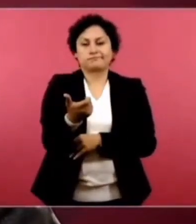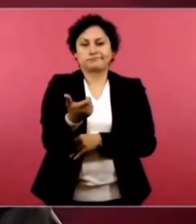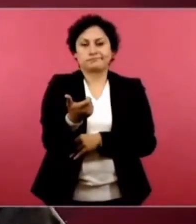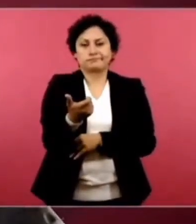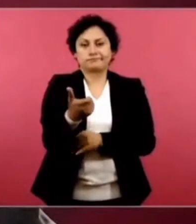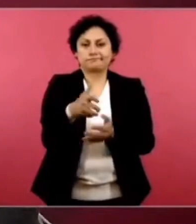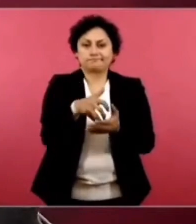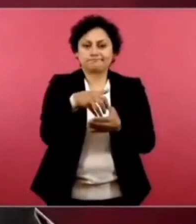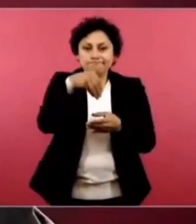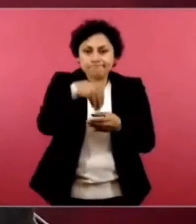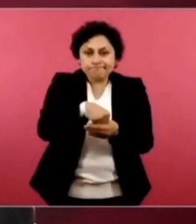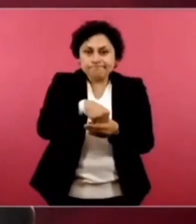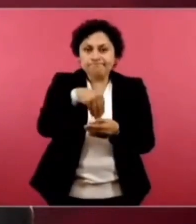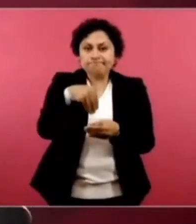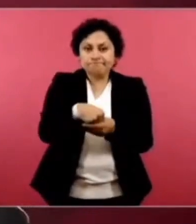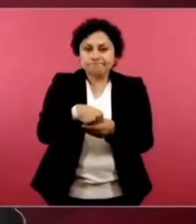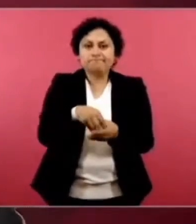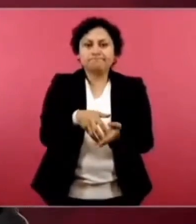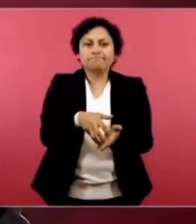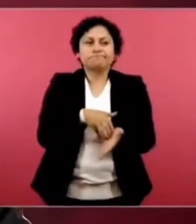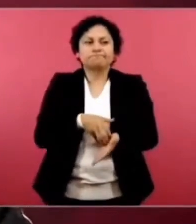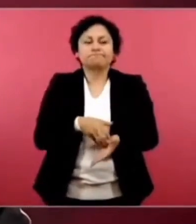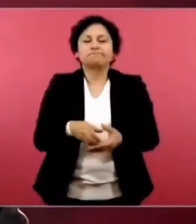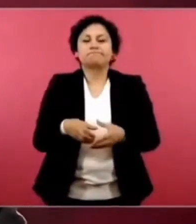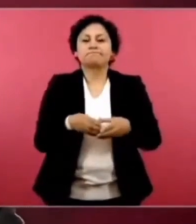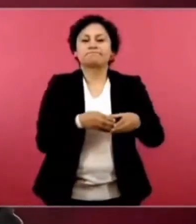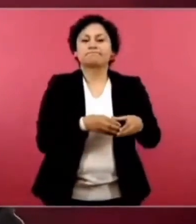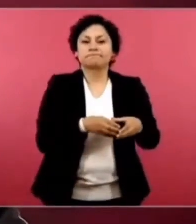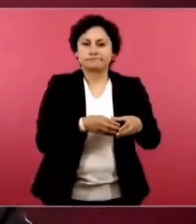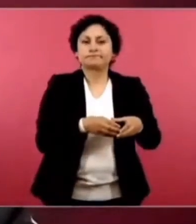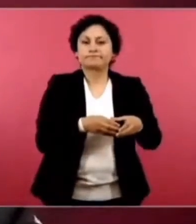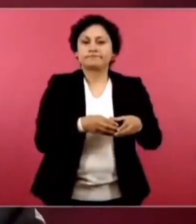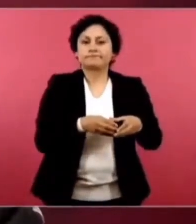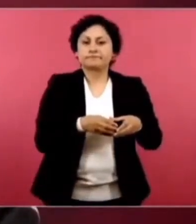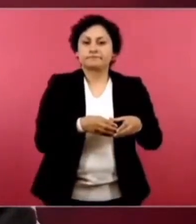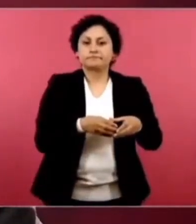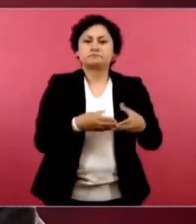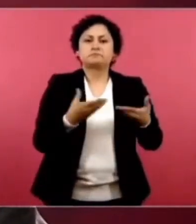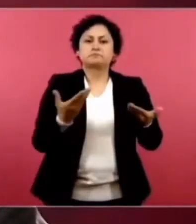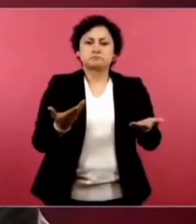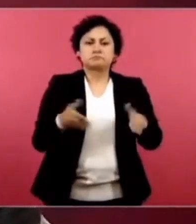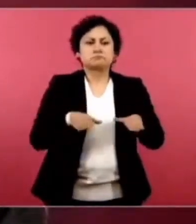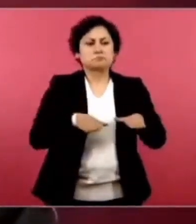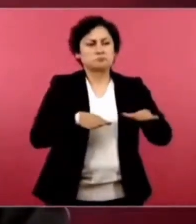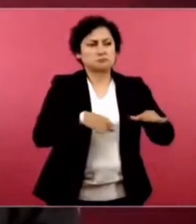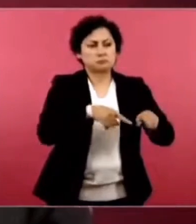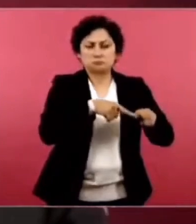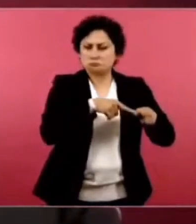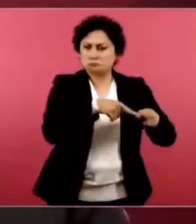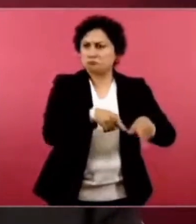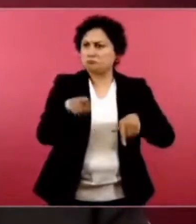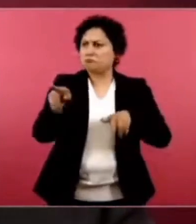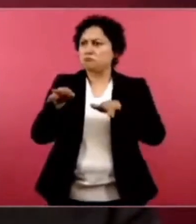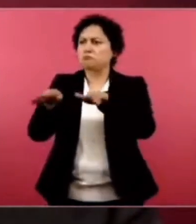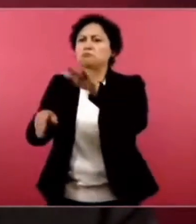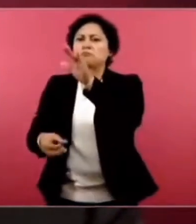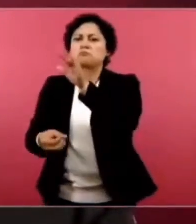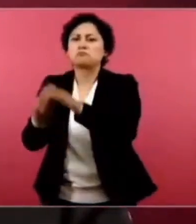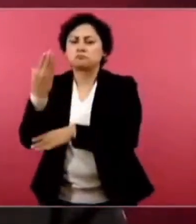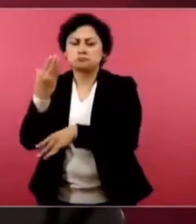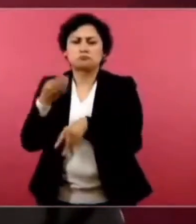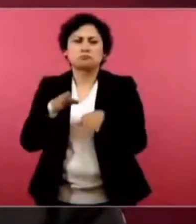Y nos quedamos con los aeropuertos que no se cerraron. Porque habían inventado